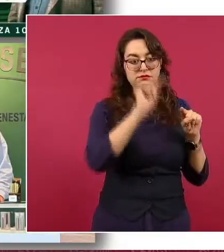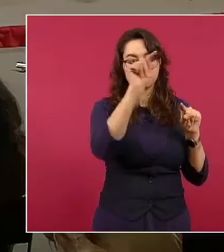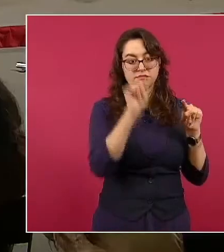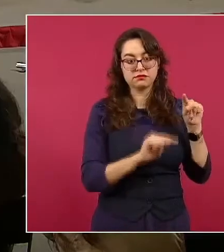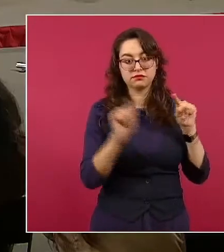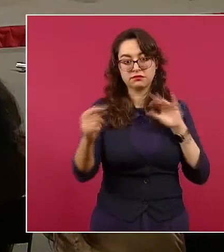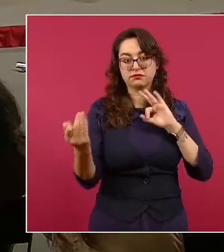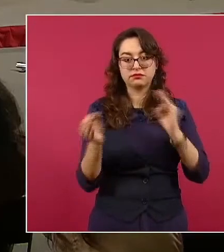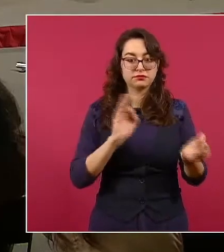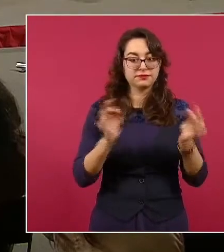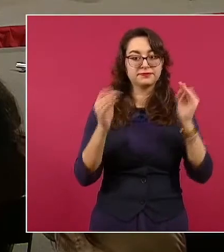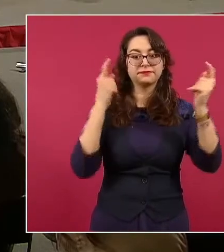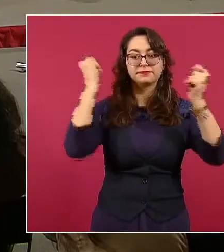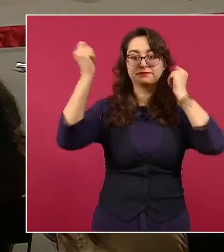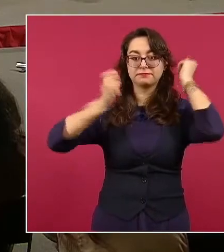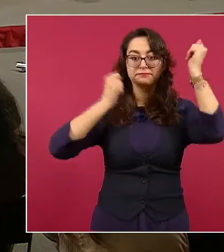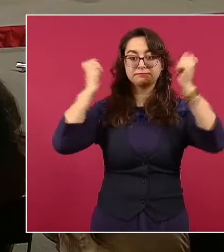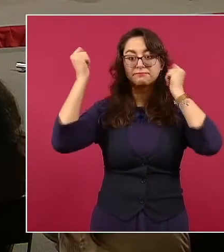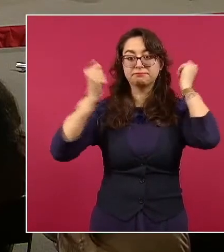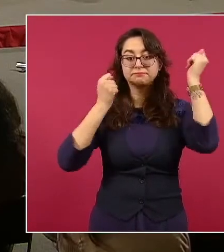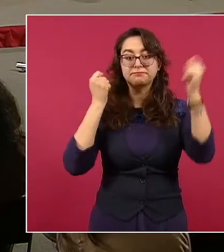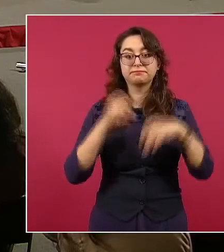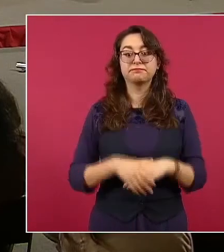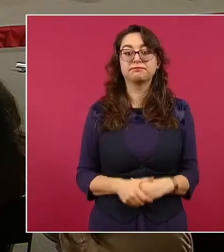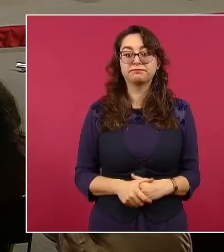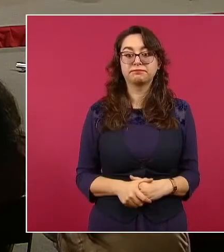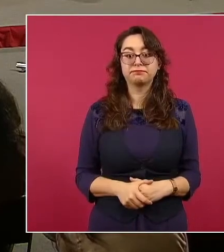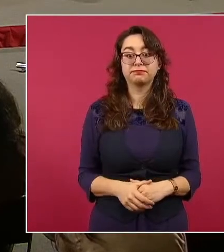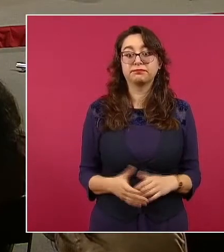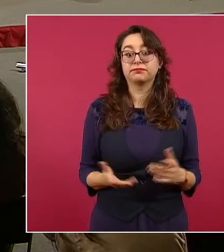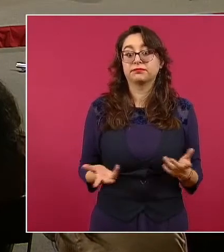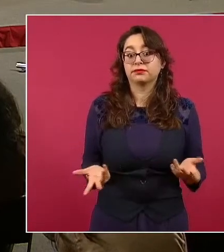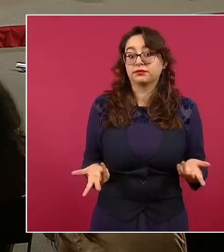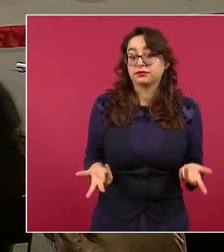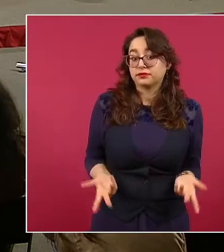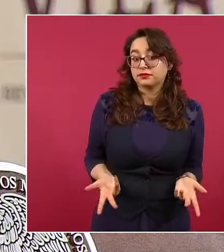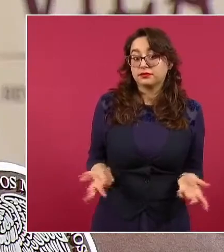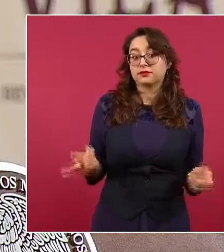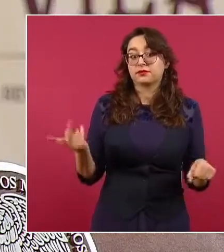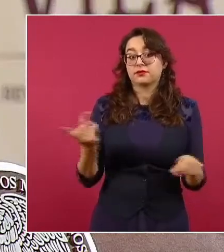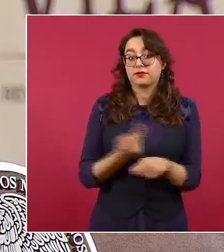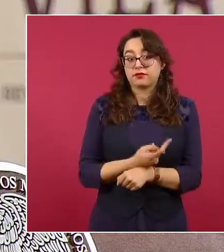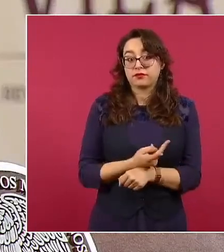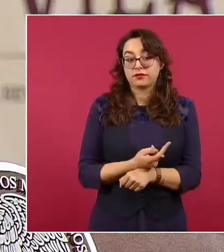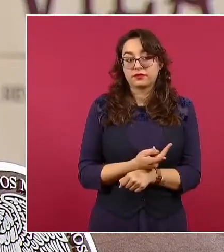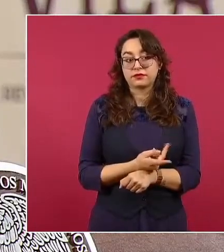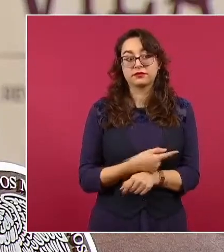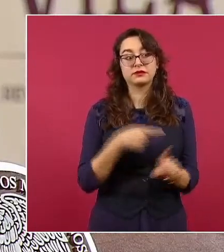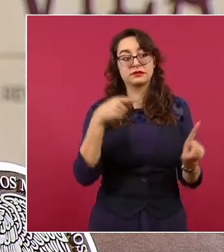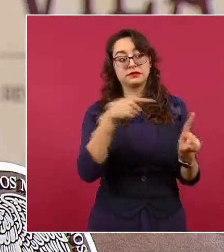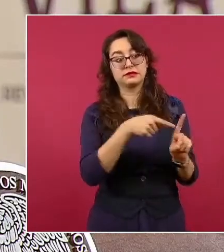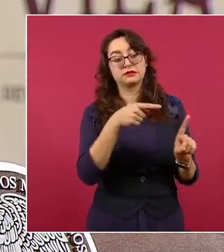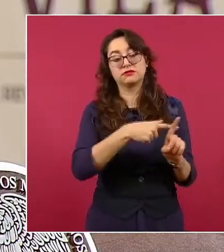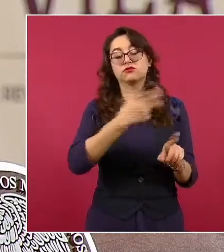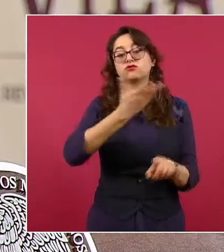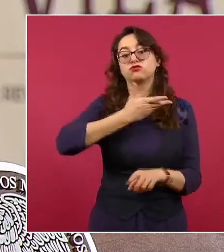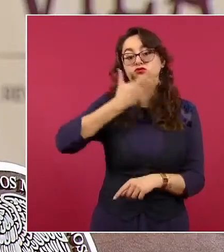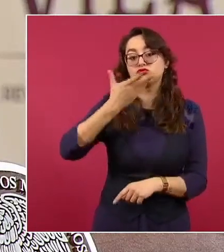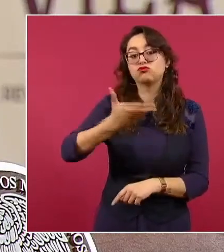como lo oye. Aunque los efectos de ciertos hábitos pueden hacer que uno pierda la memoria,